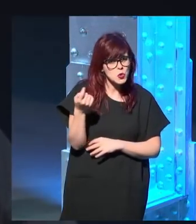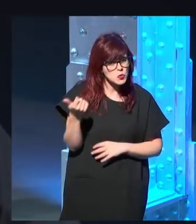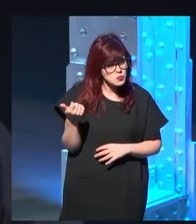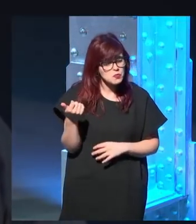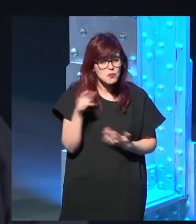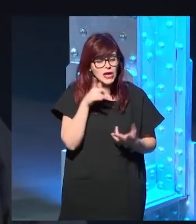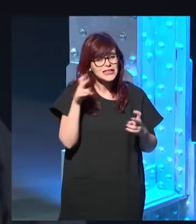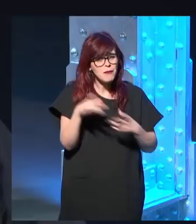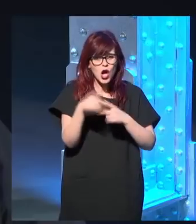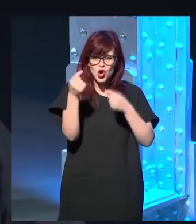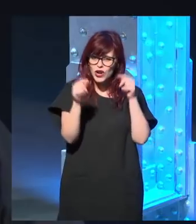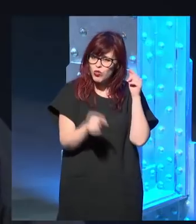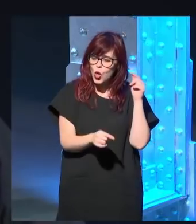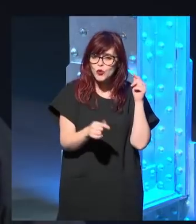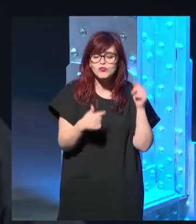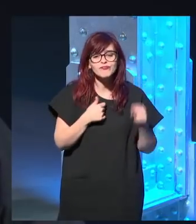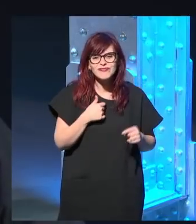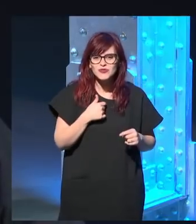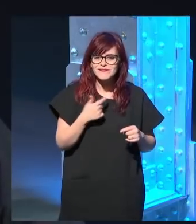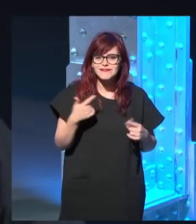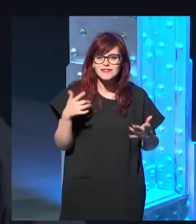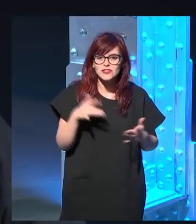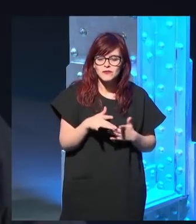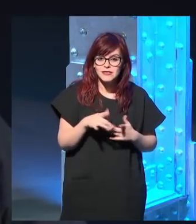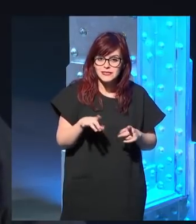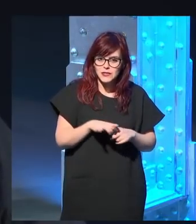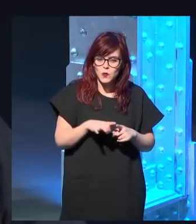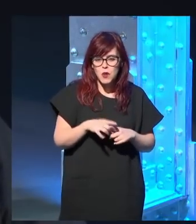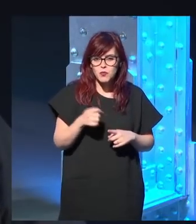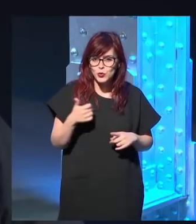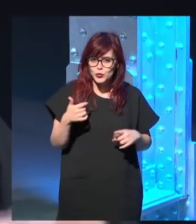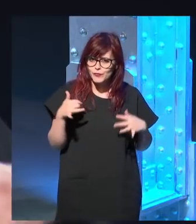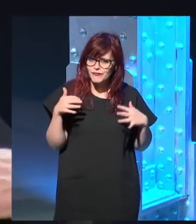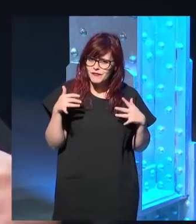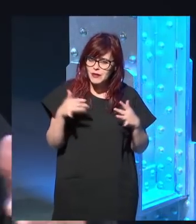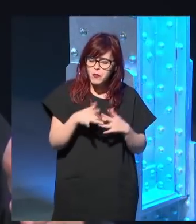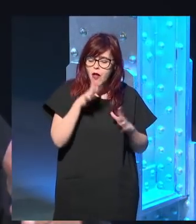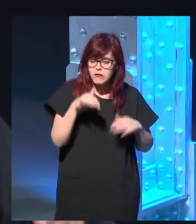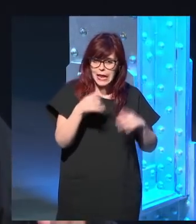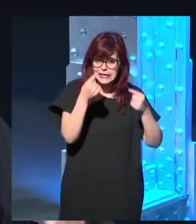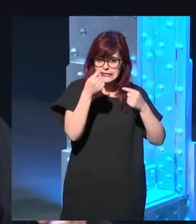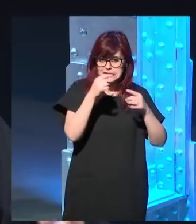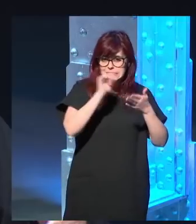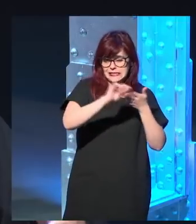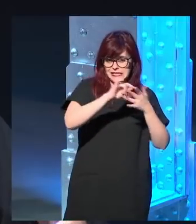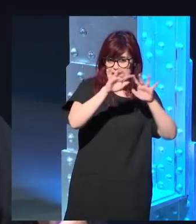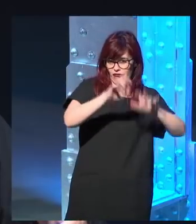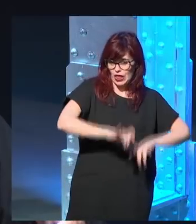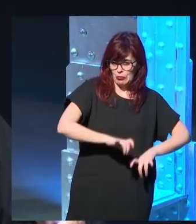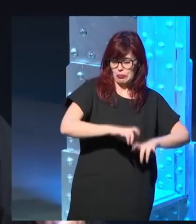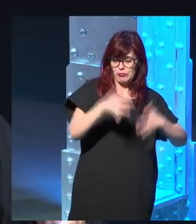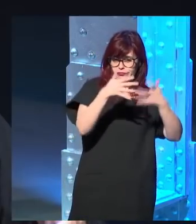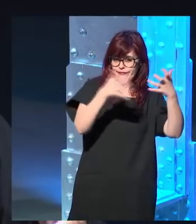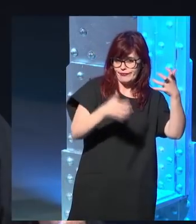en eso de la corrección suele intervenir un fantasma, ¿no? Porque uno escribe lo mejor que puede escribir